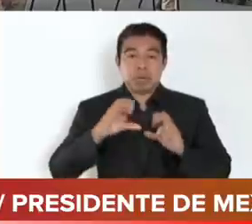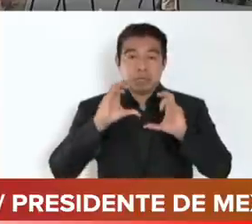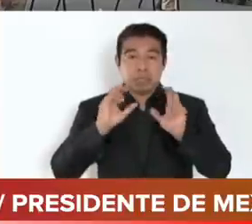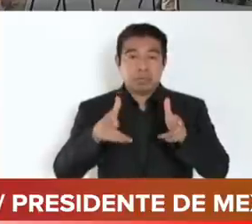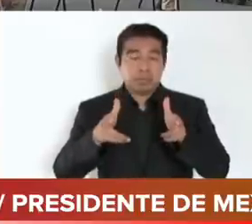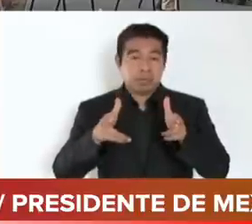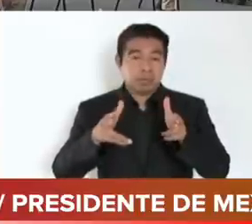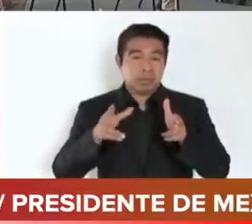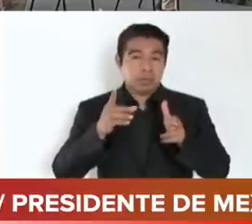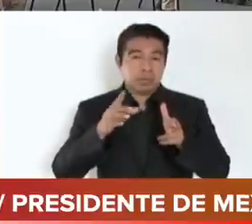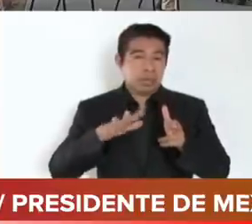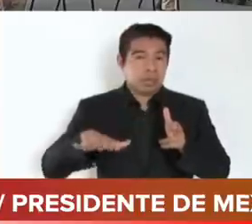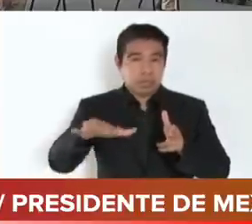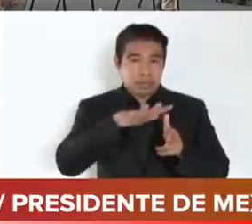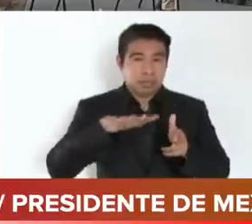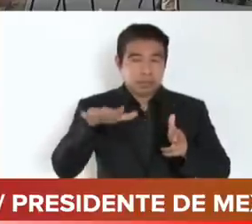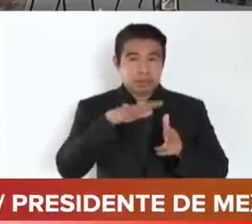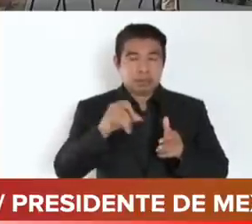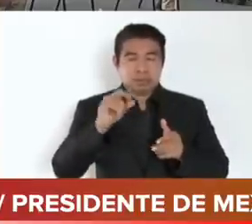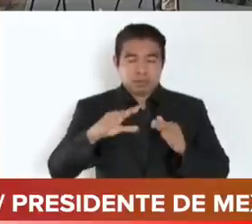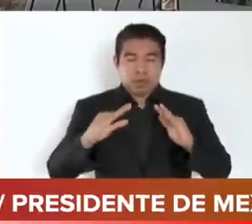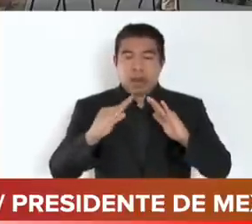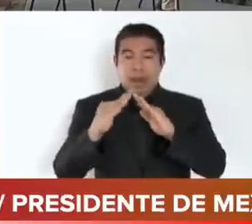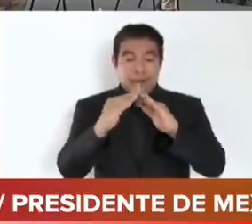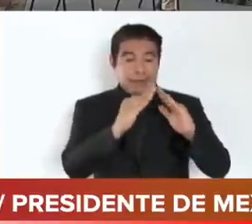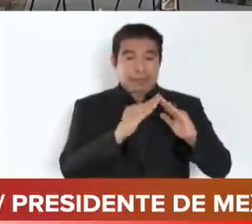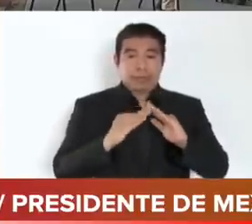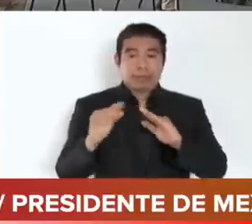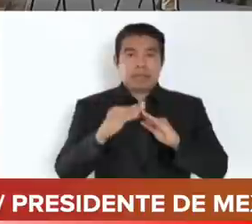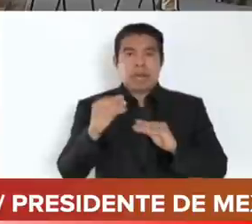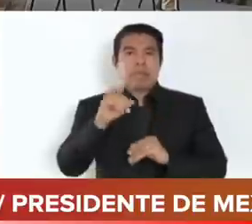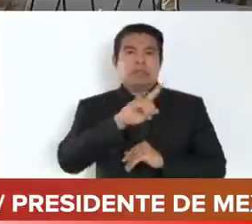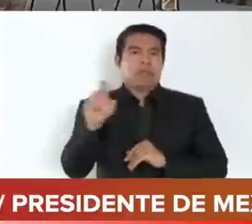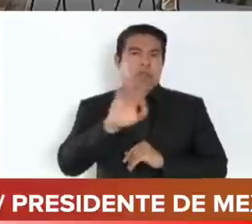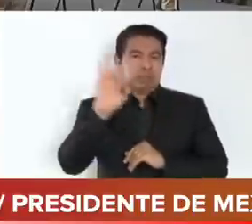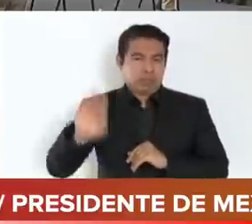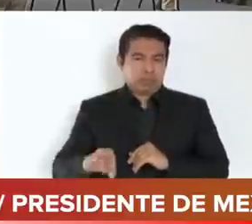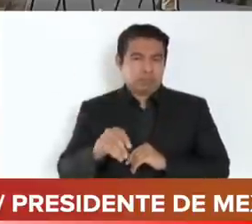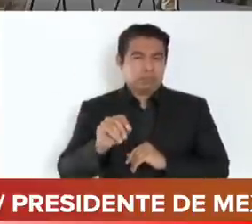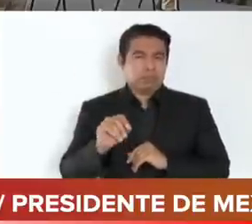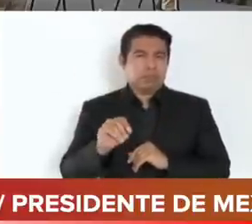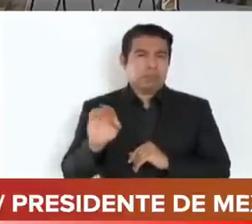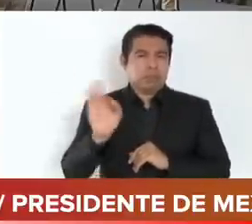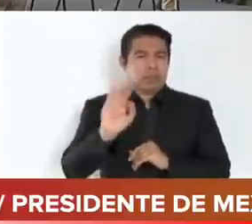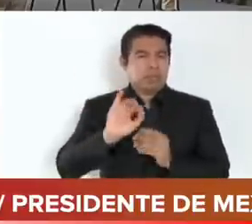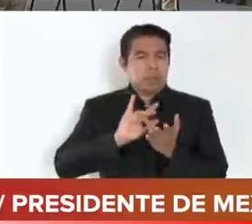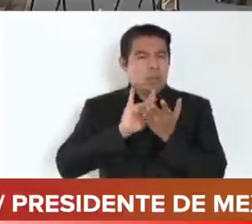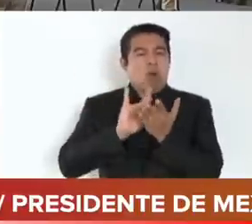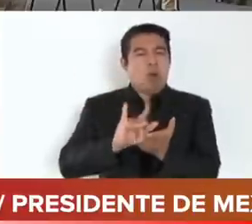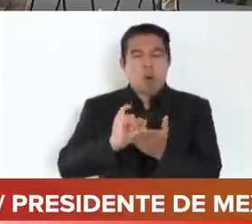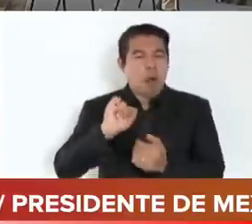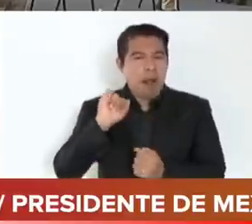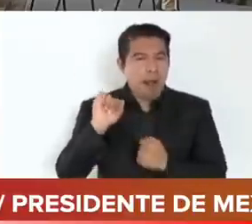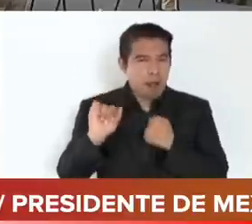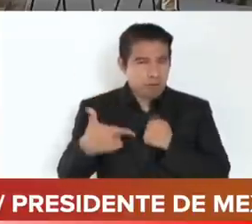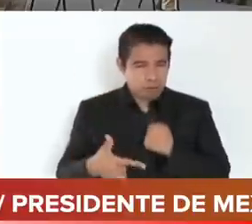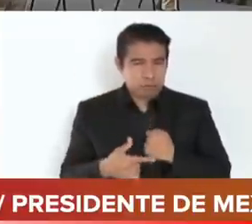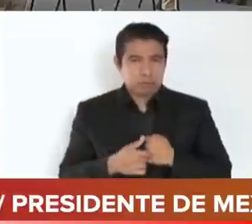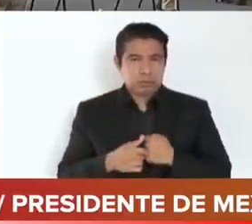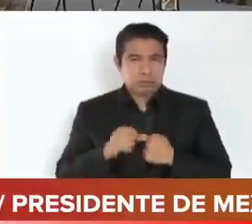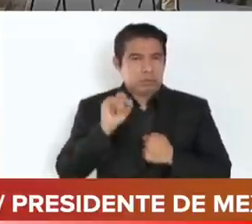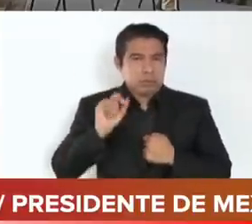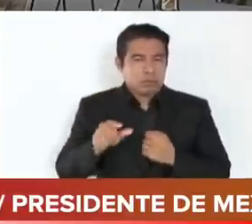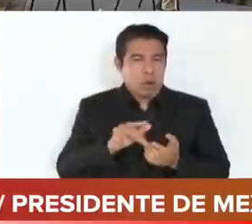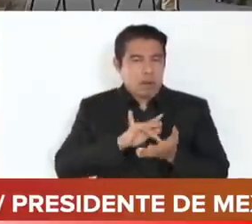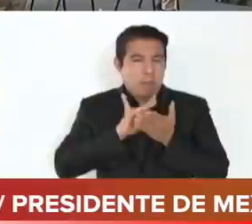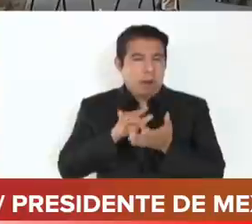el 100% de los hogares recibe cuando menos una ayuda de manera directa